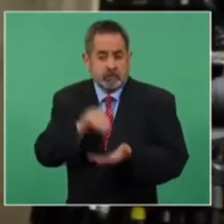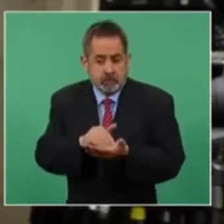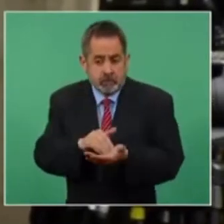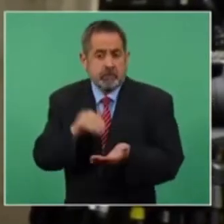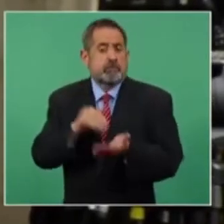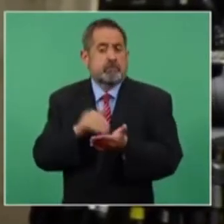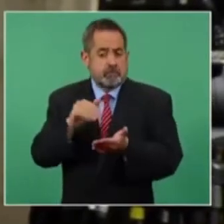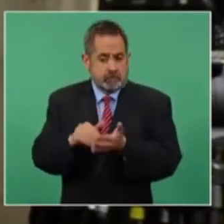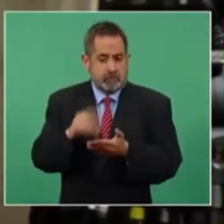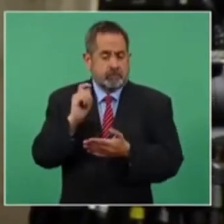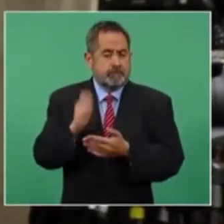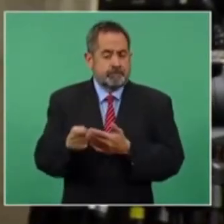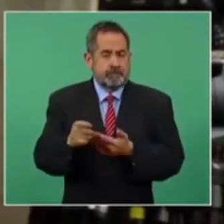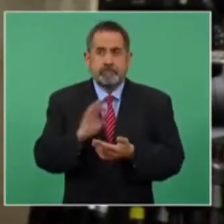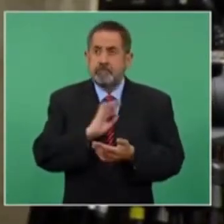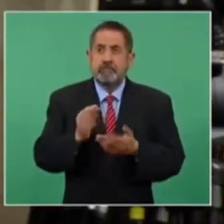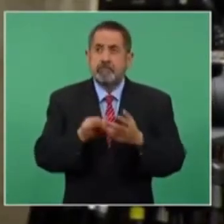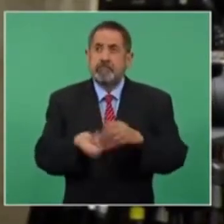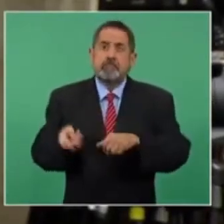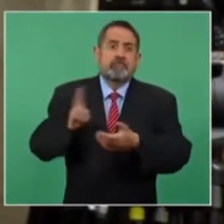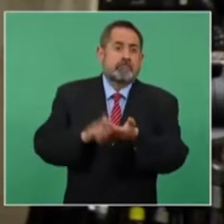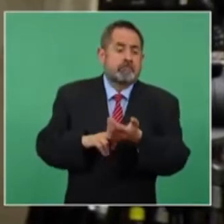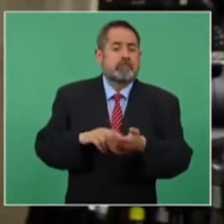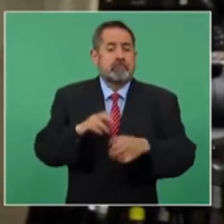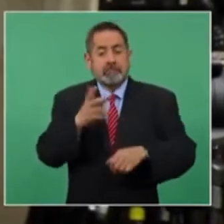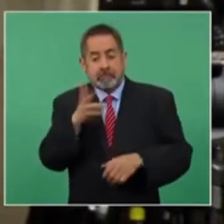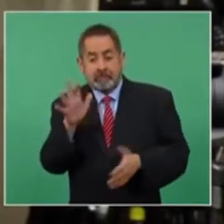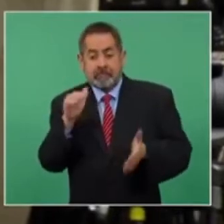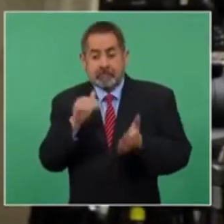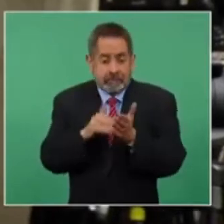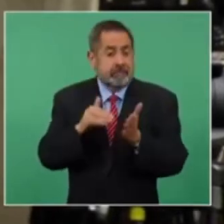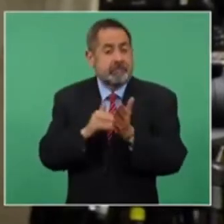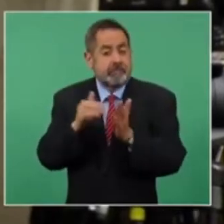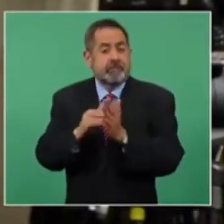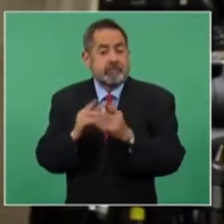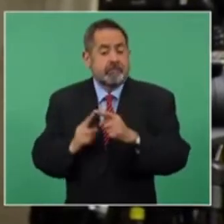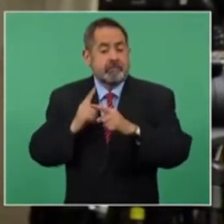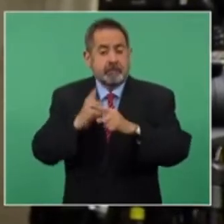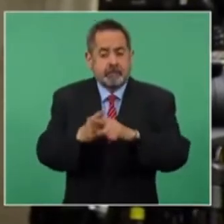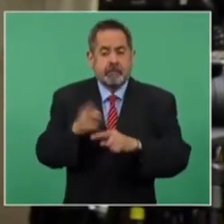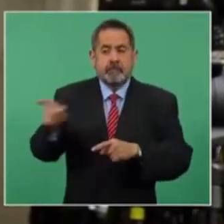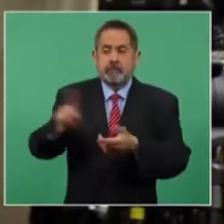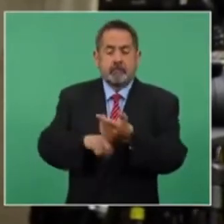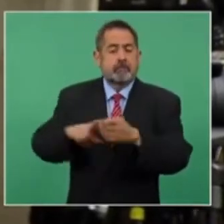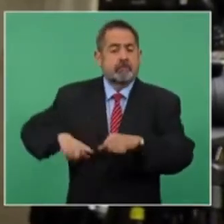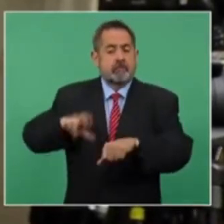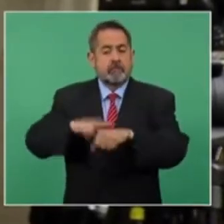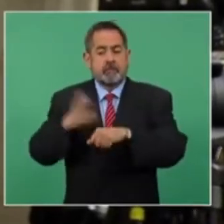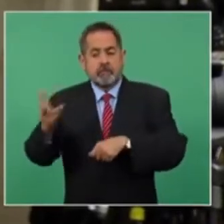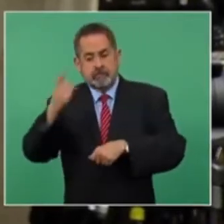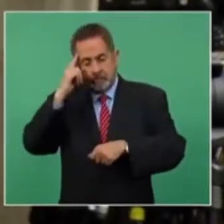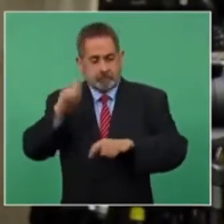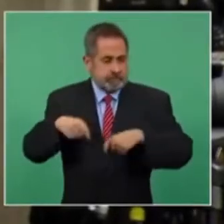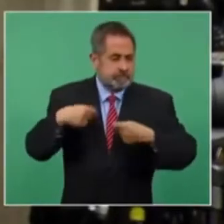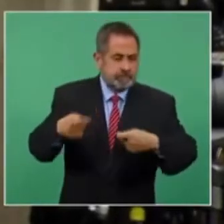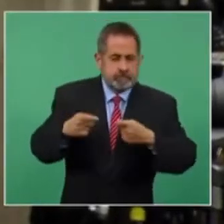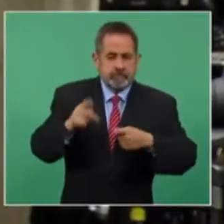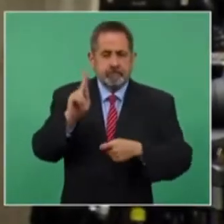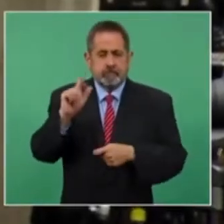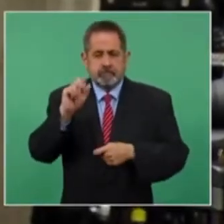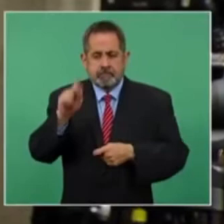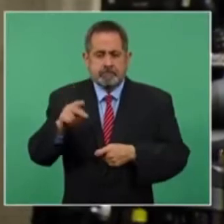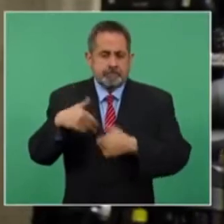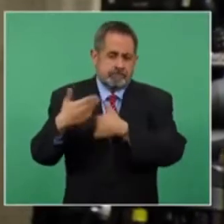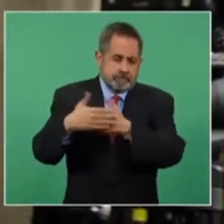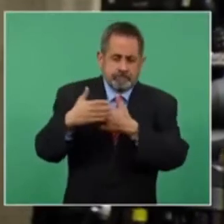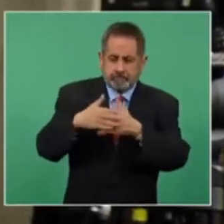y que pudiera ascender a diez mil millones más que estaría solicitando el gobernador para acompañar las estrategias de la Cuarta